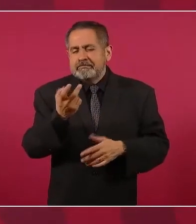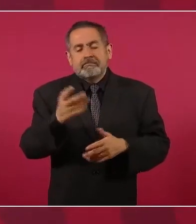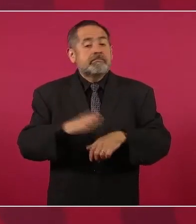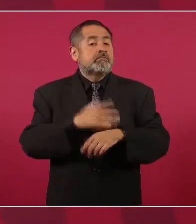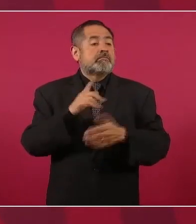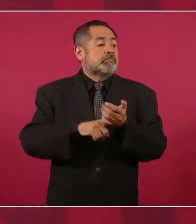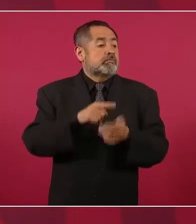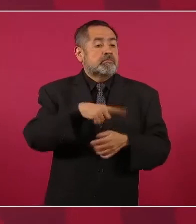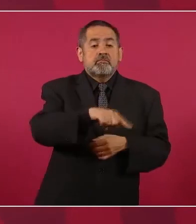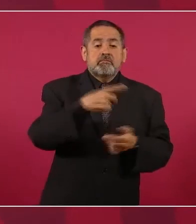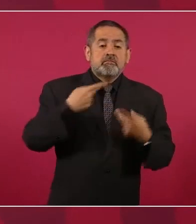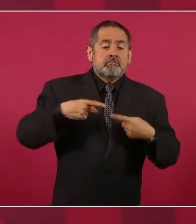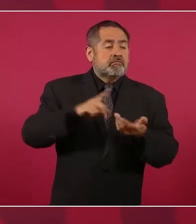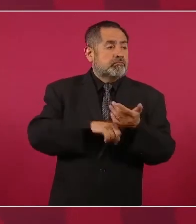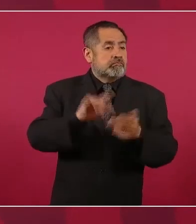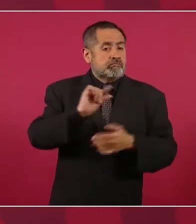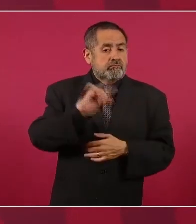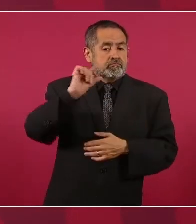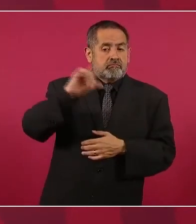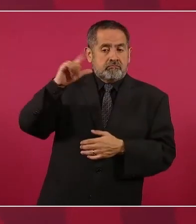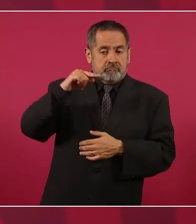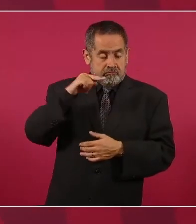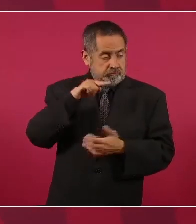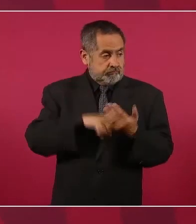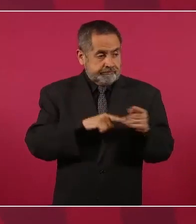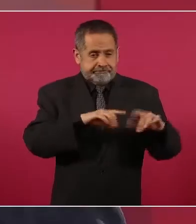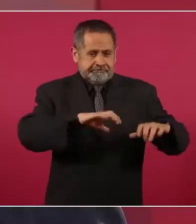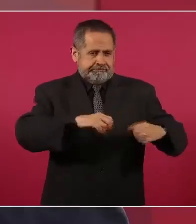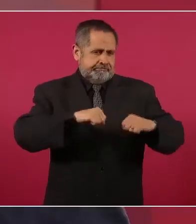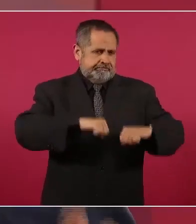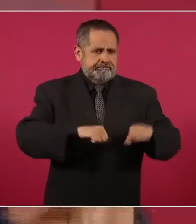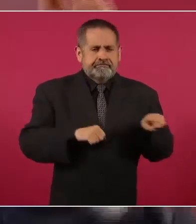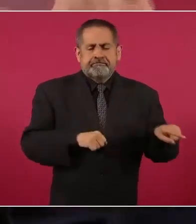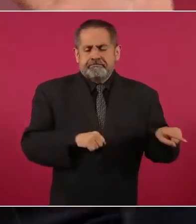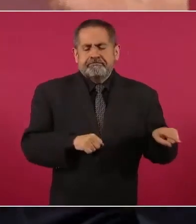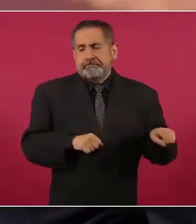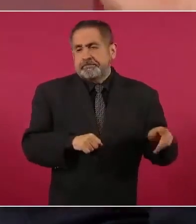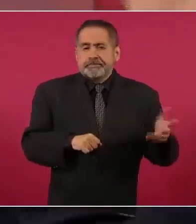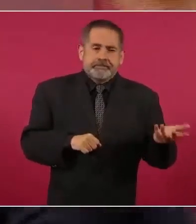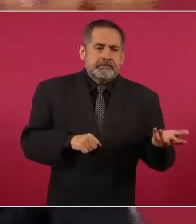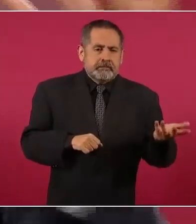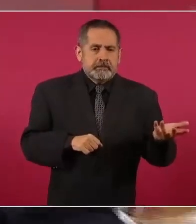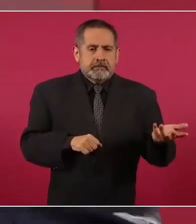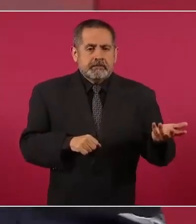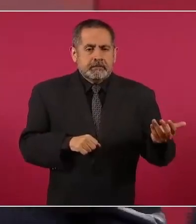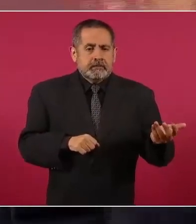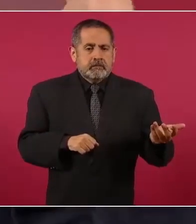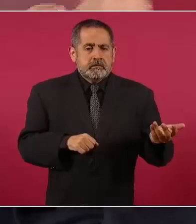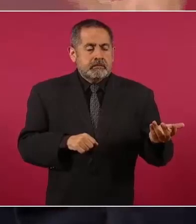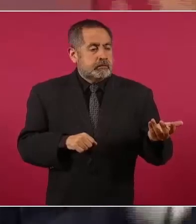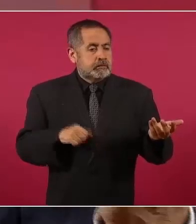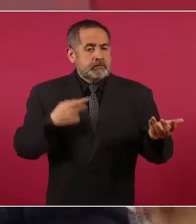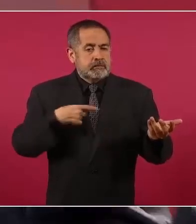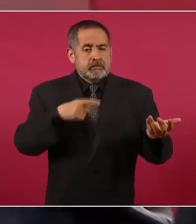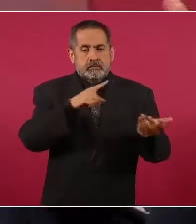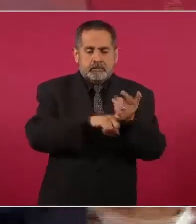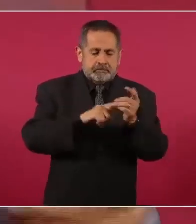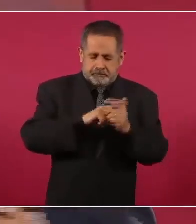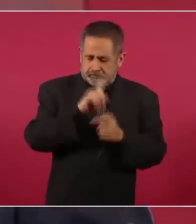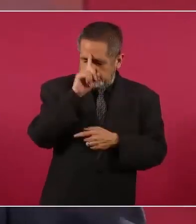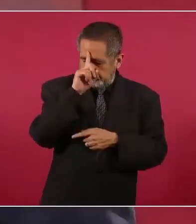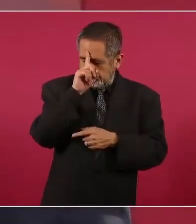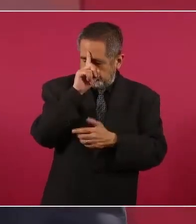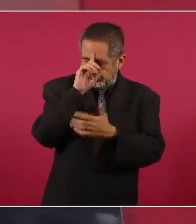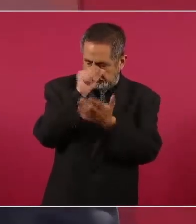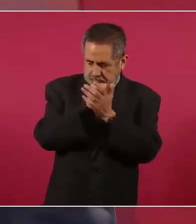llegan a un nivel de enajenación